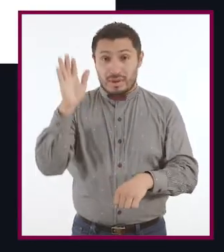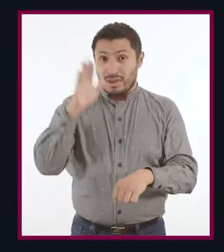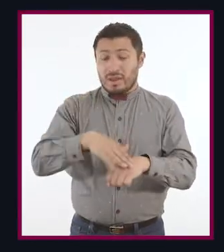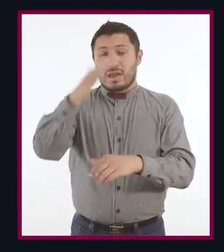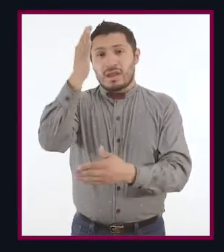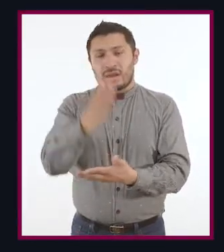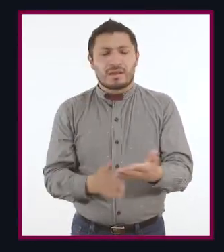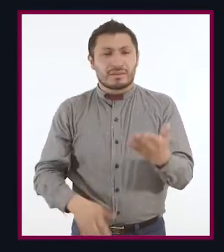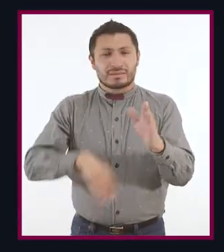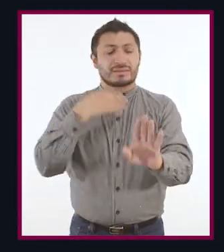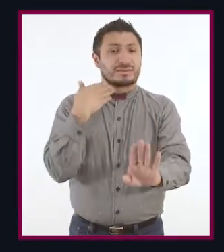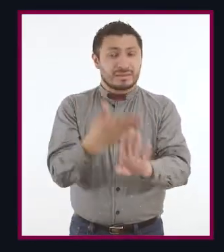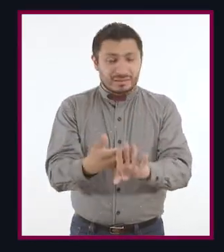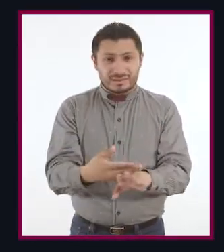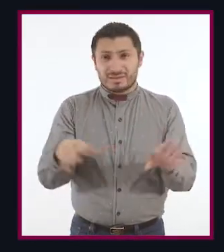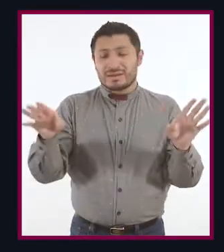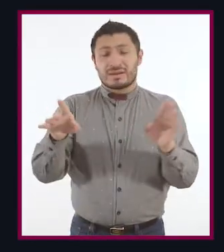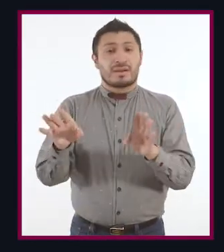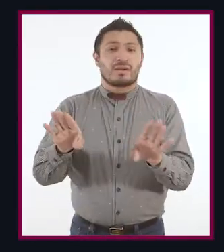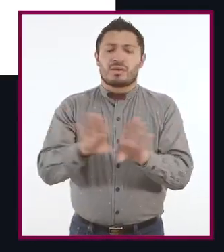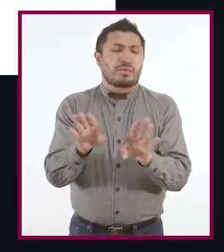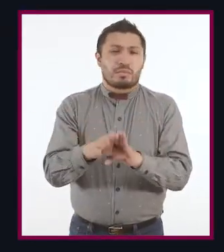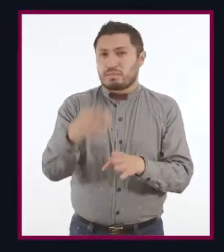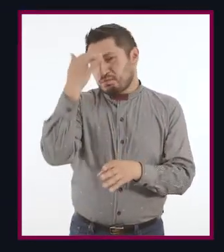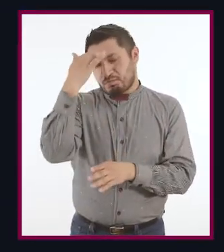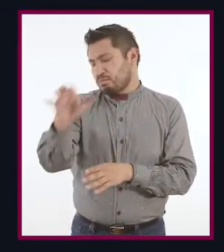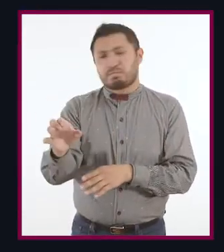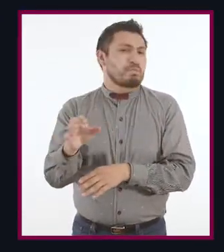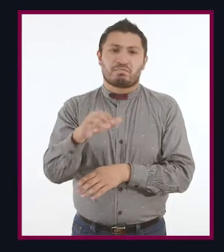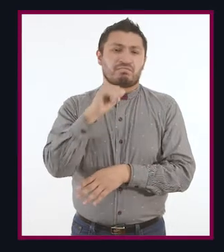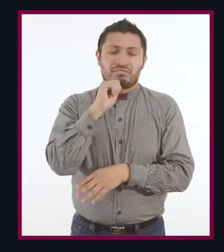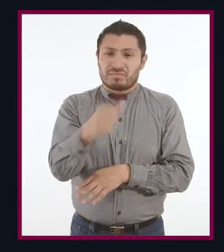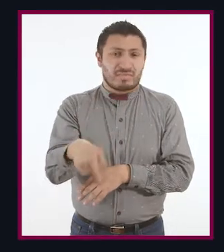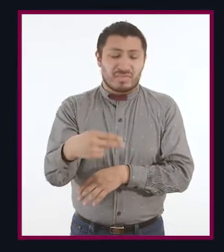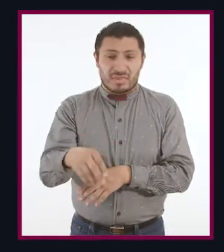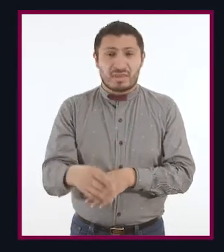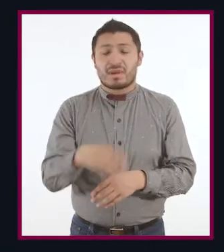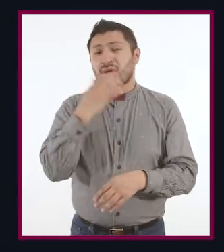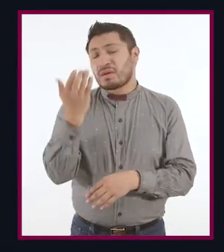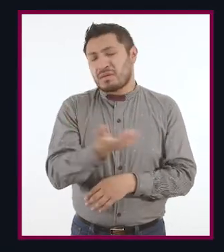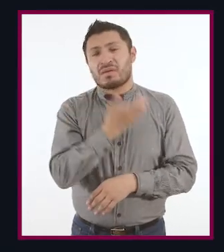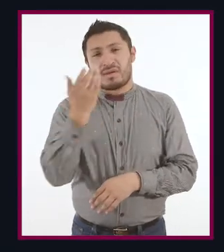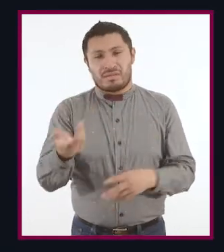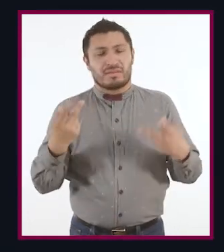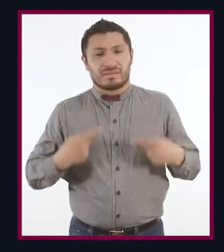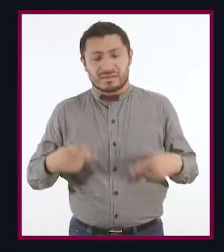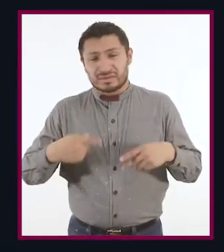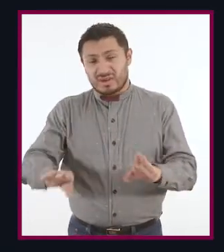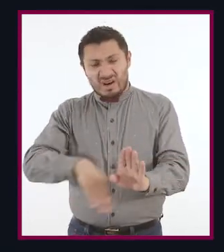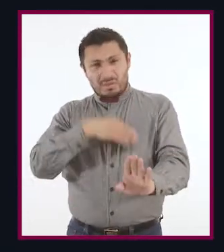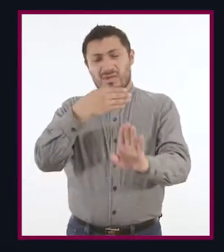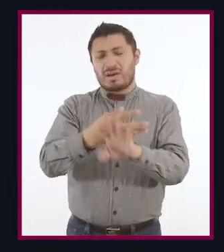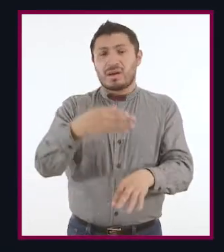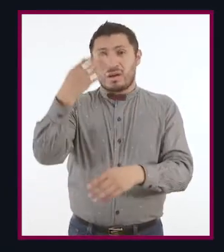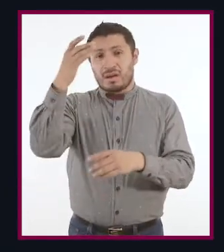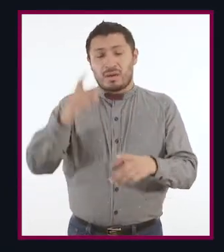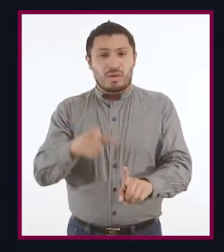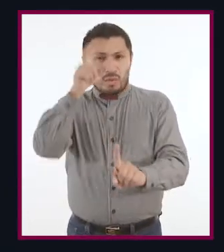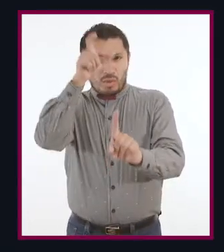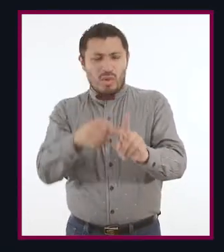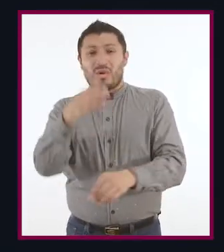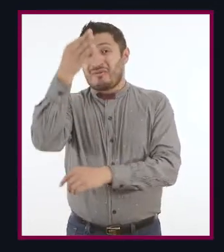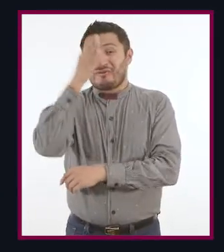de la mitad de los ataques se dan de manera anónima. Es común que él o la atacante se escude tras un perfil falso.